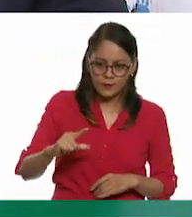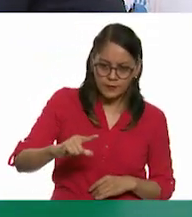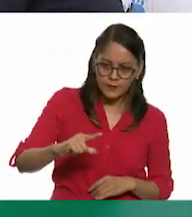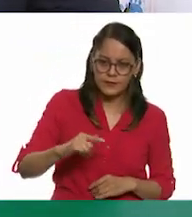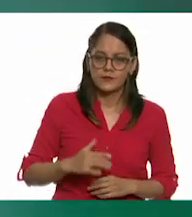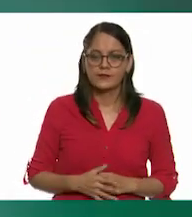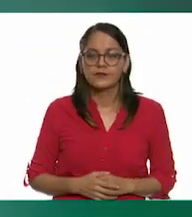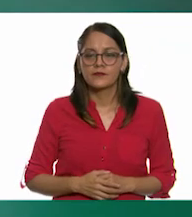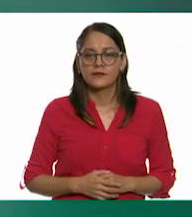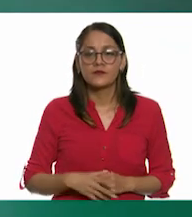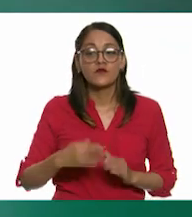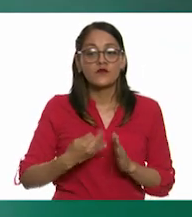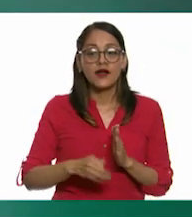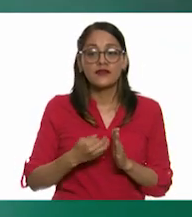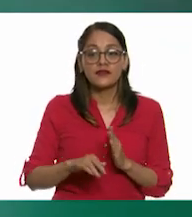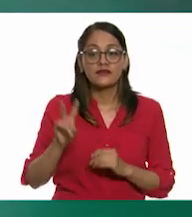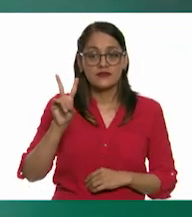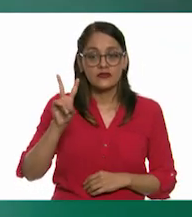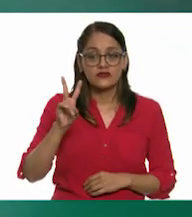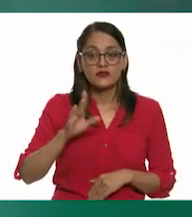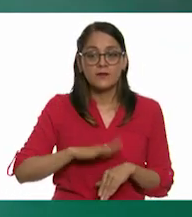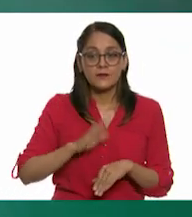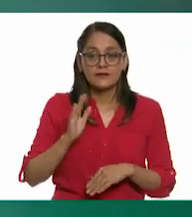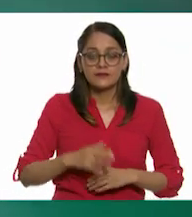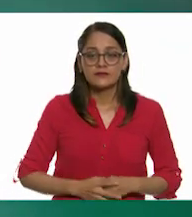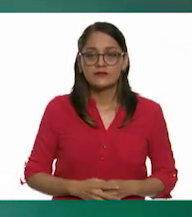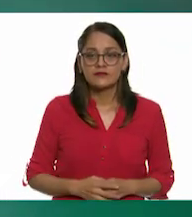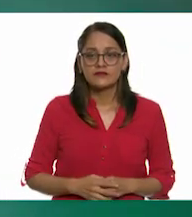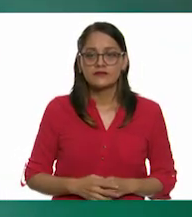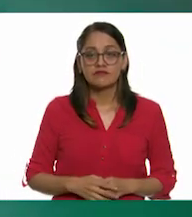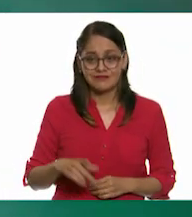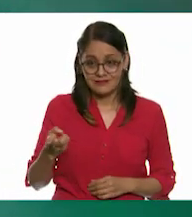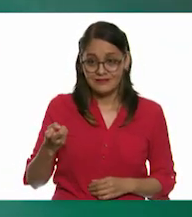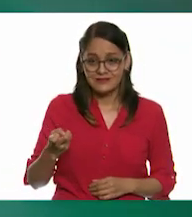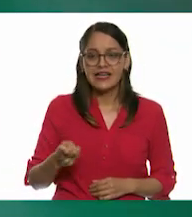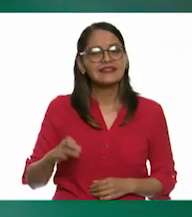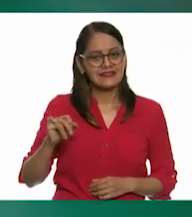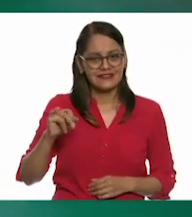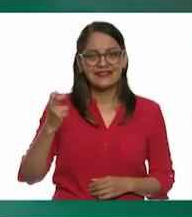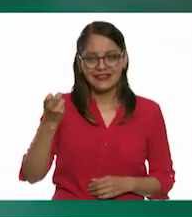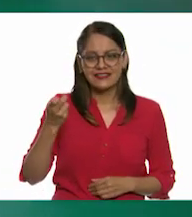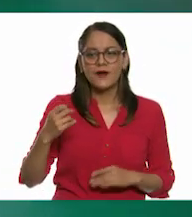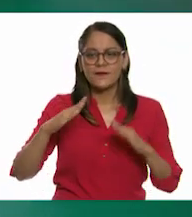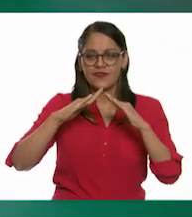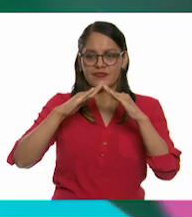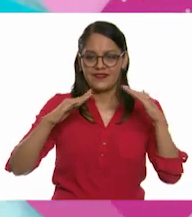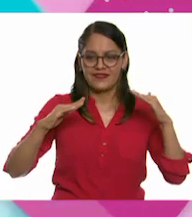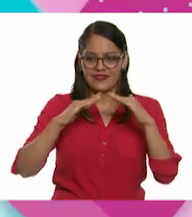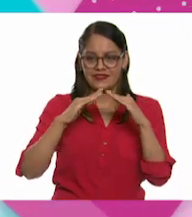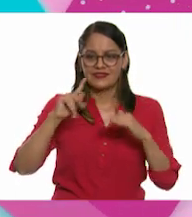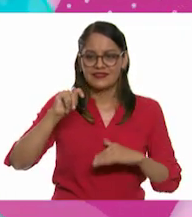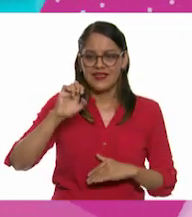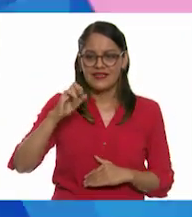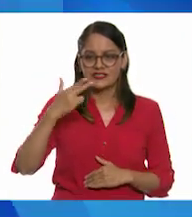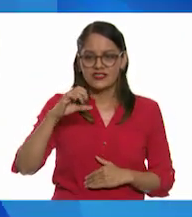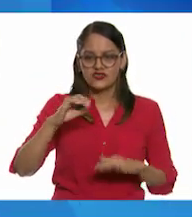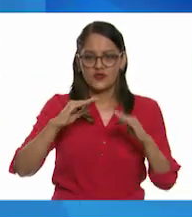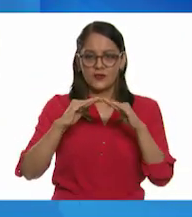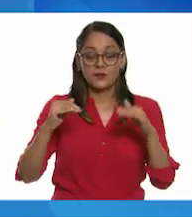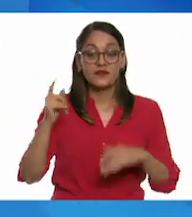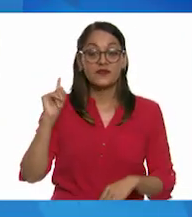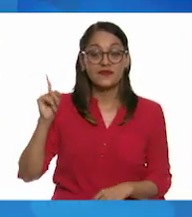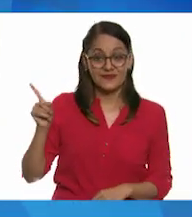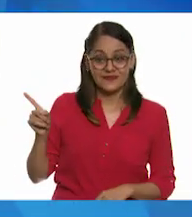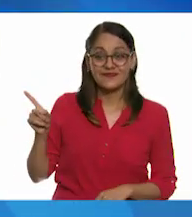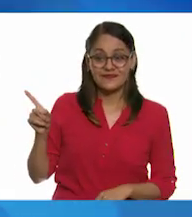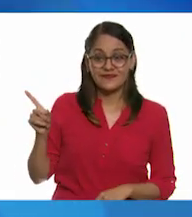Bueno. Y nos faltarían dos más. ¿Los pondríamos así? Ah, sí, que sea en el techo, maestro. Ah, muy bien, que sea en el techo. Ah,